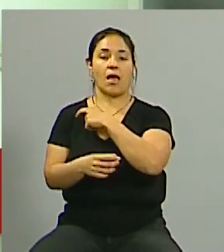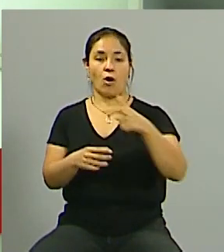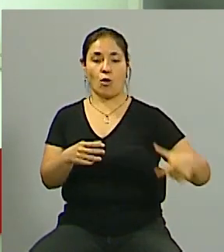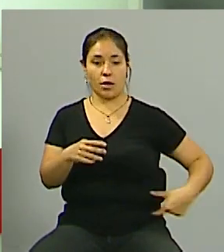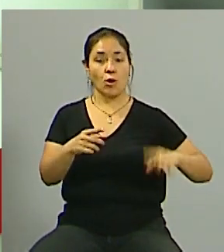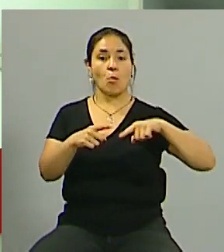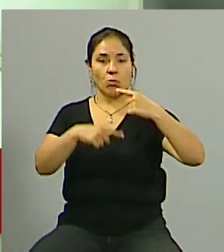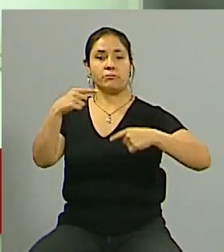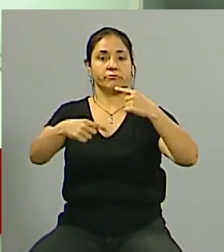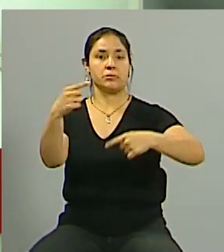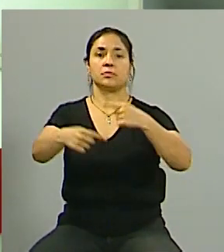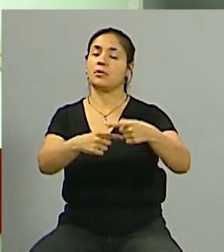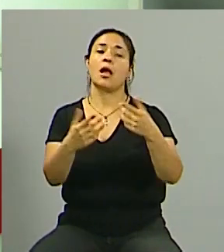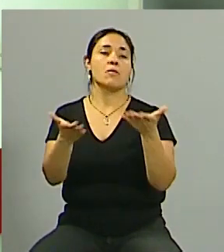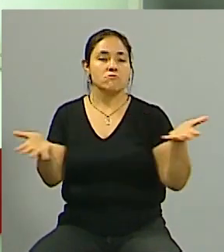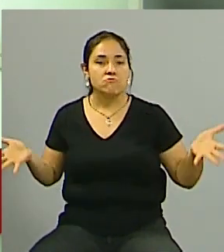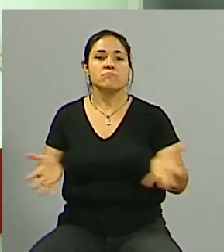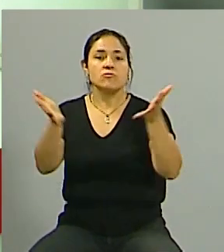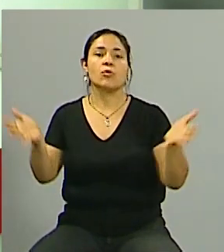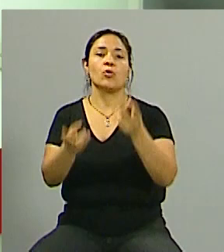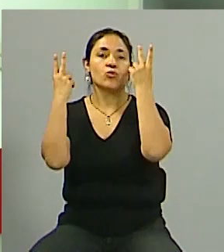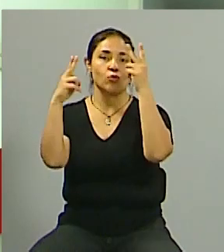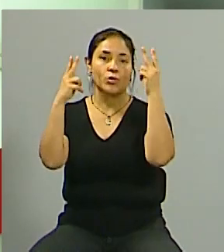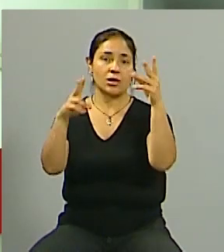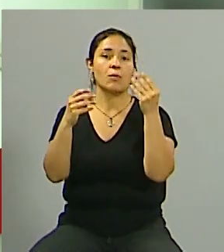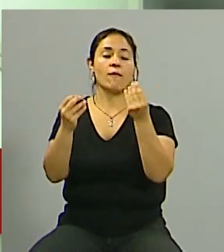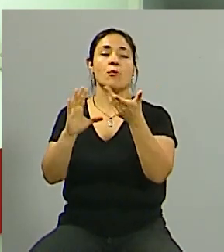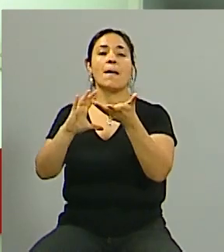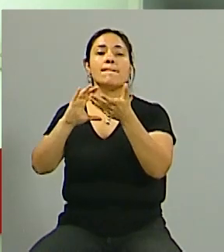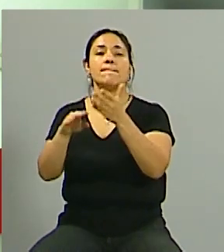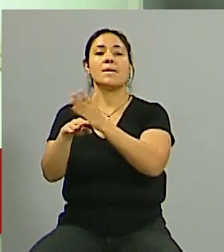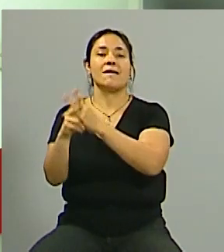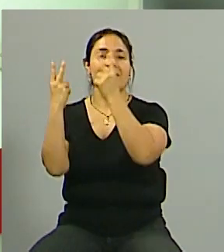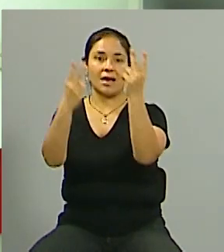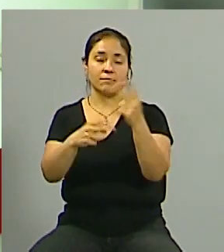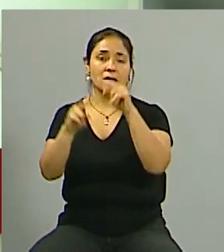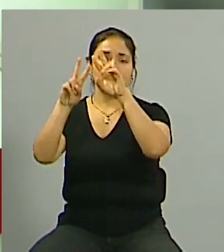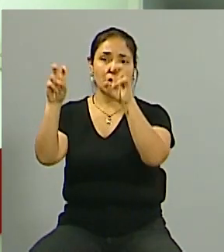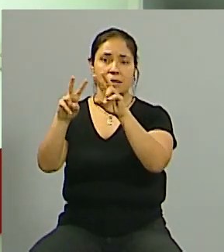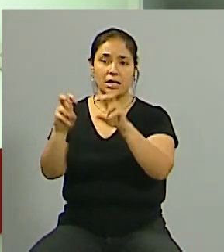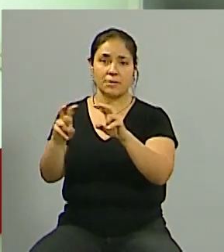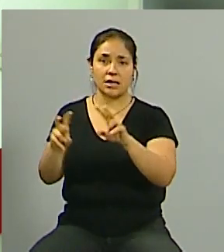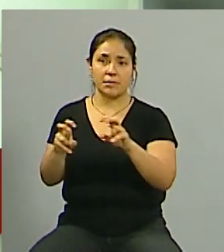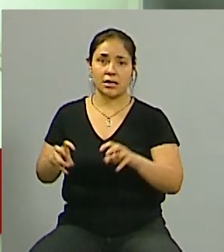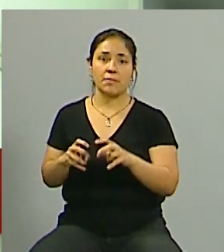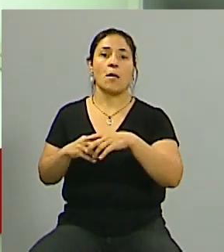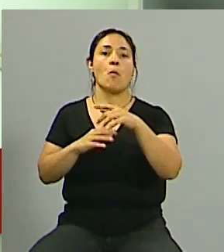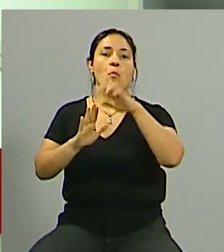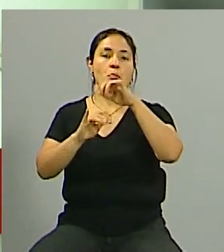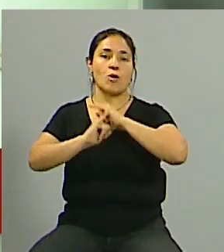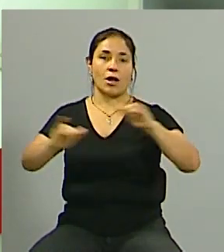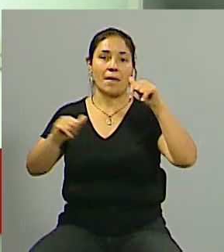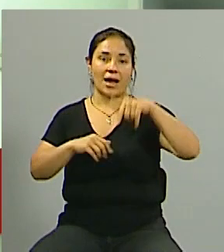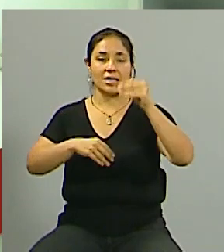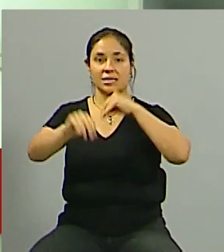se ocupen de incentivar el turismo a través del previaje. Bueno, todos estos temas van a ser parte del programa de hoy aquí en